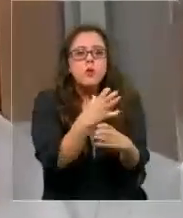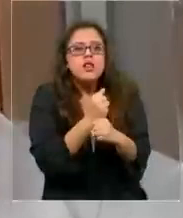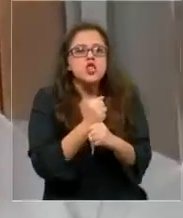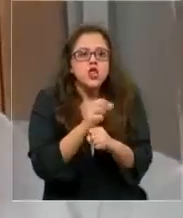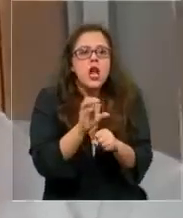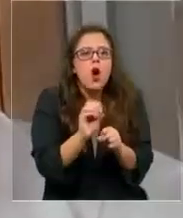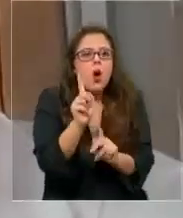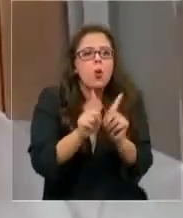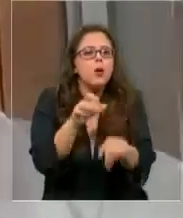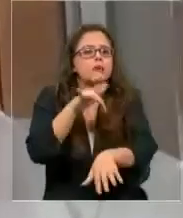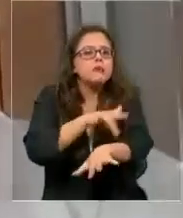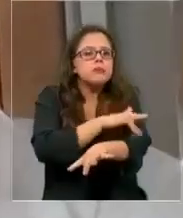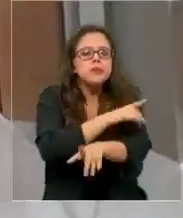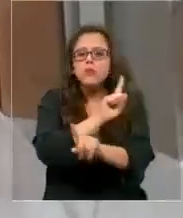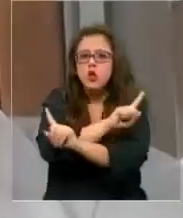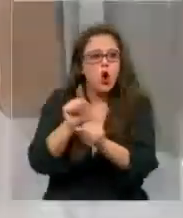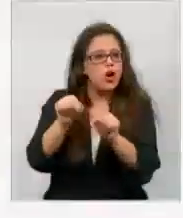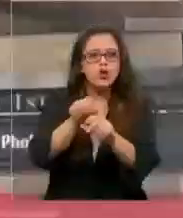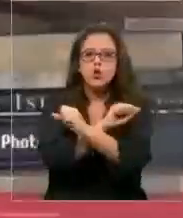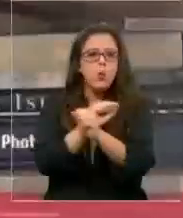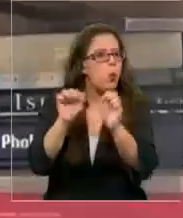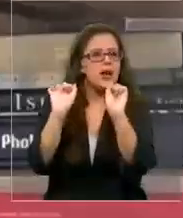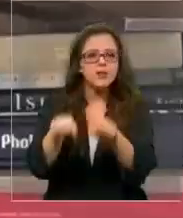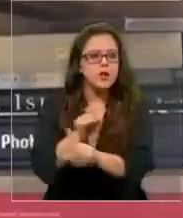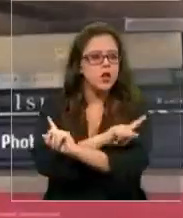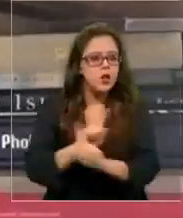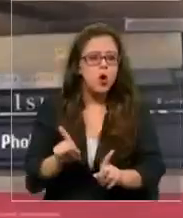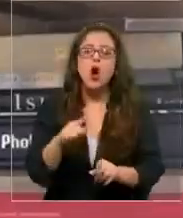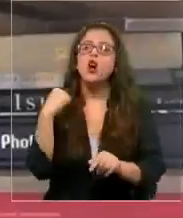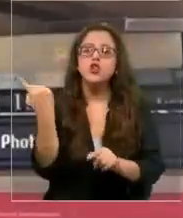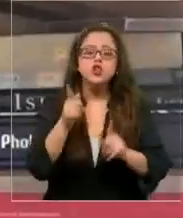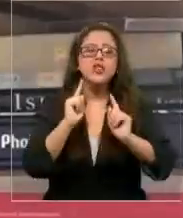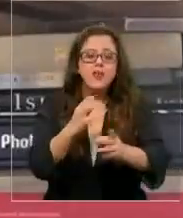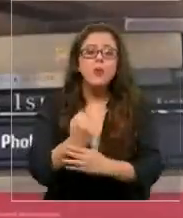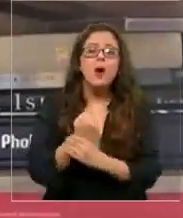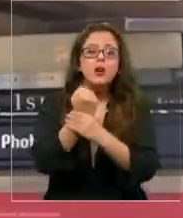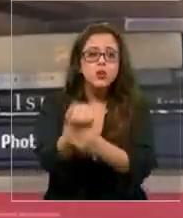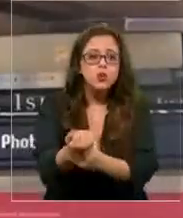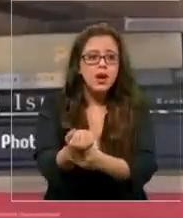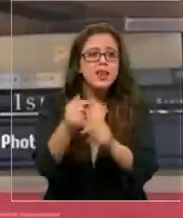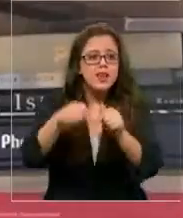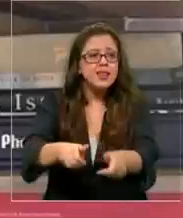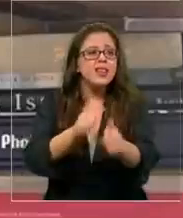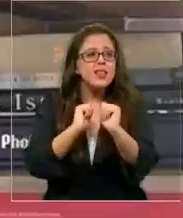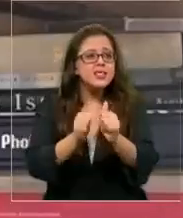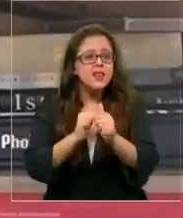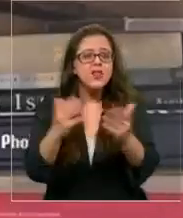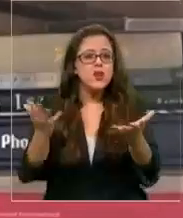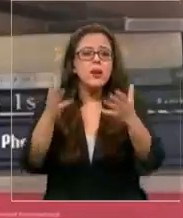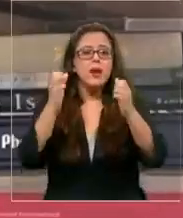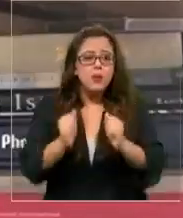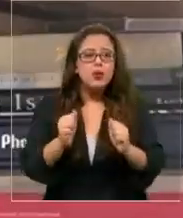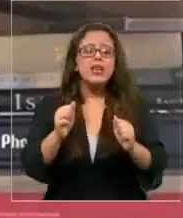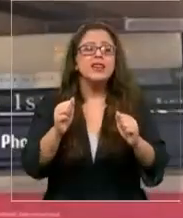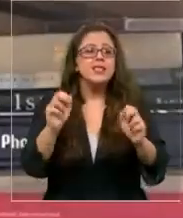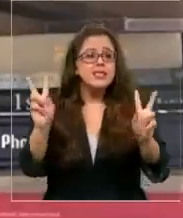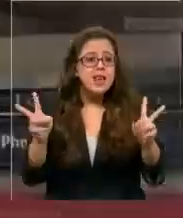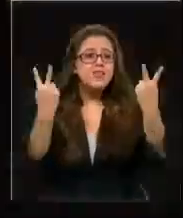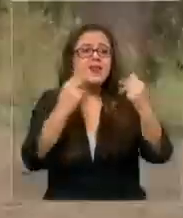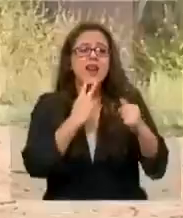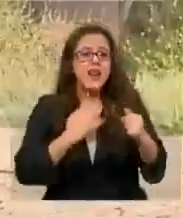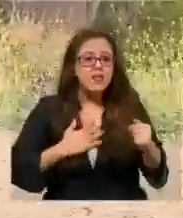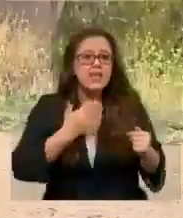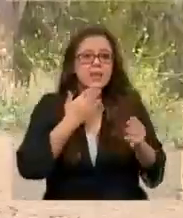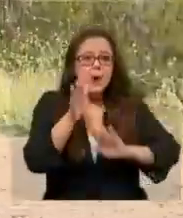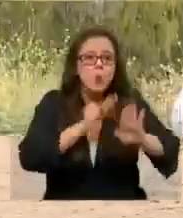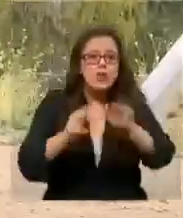a quienes más sensibles? Eso es francamente inaceptable. Todos tenemos que colaborar en este desafío para salvar la vida y para cuidar la